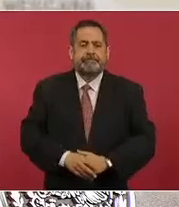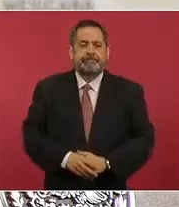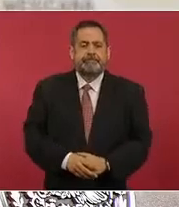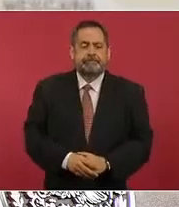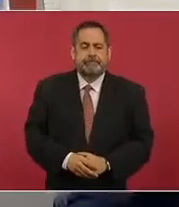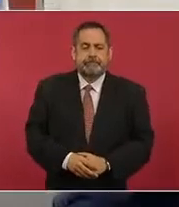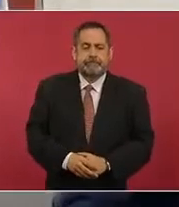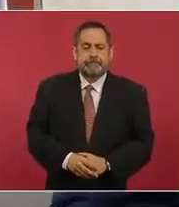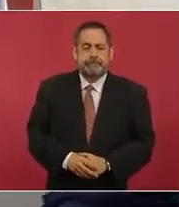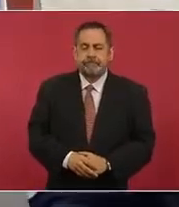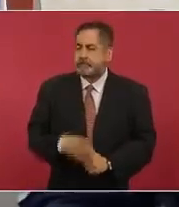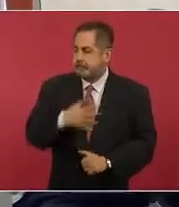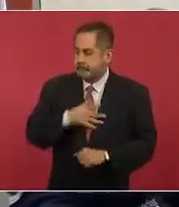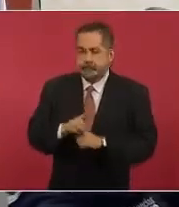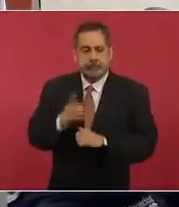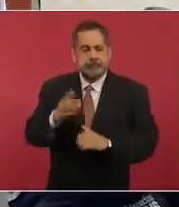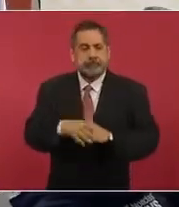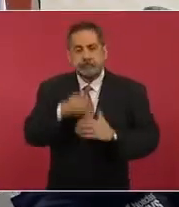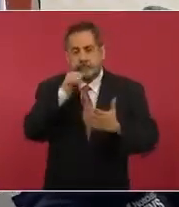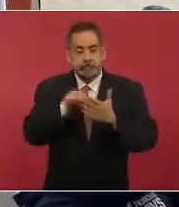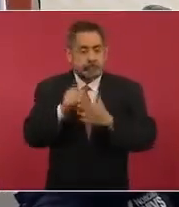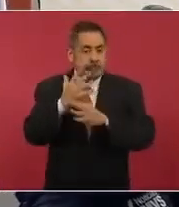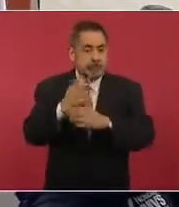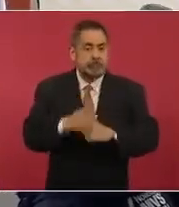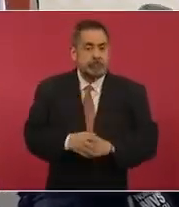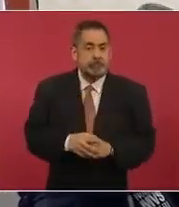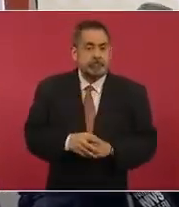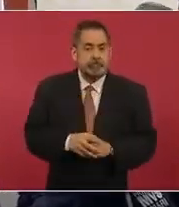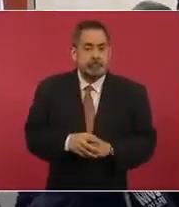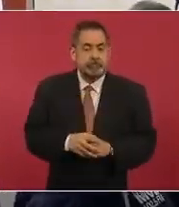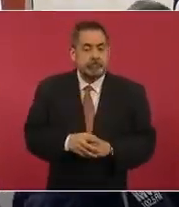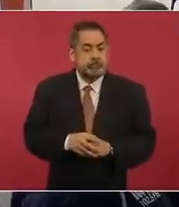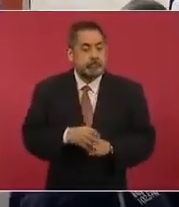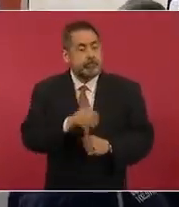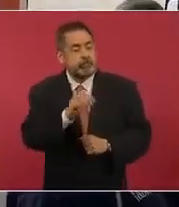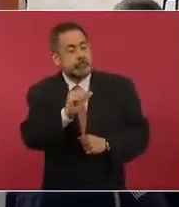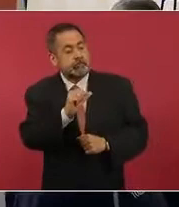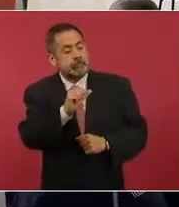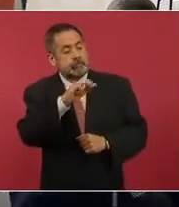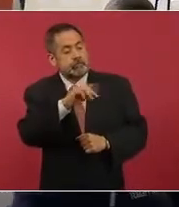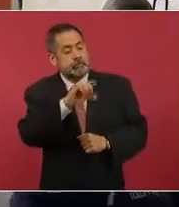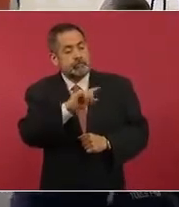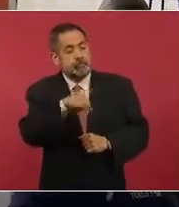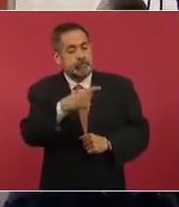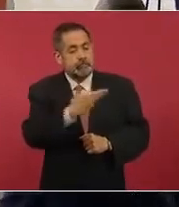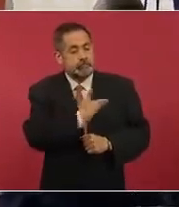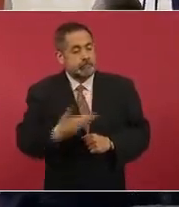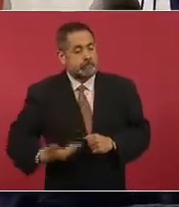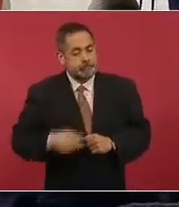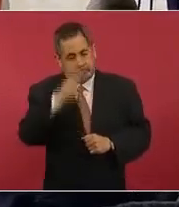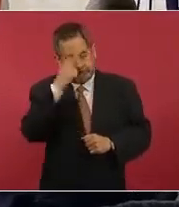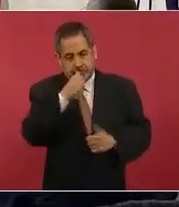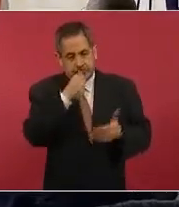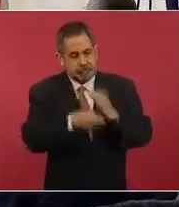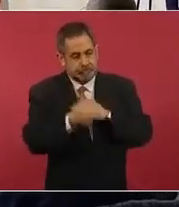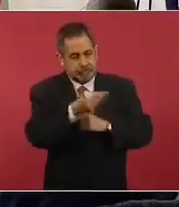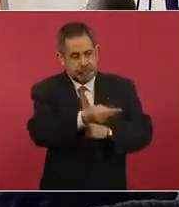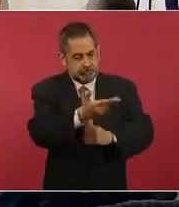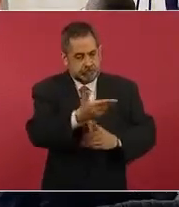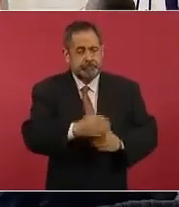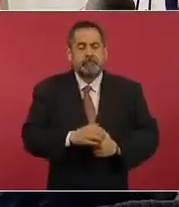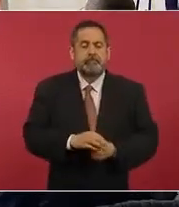Sí, buenos días. La carta dice así, Andrés Manuel López Obrador, Presidente de los Estados Unidos de México, presente.